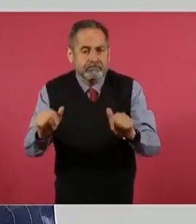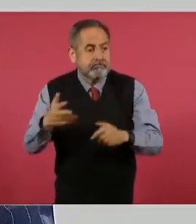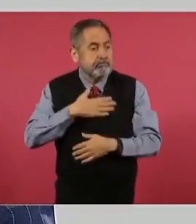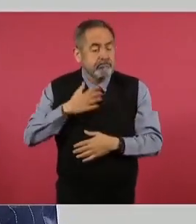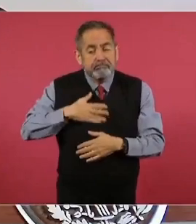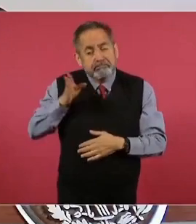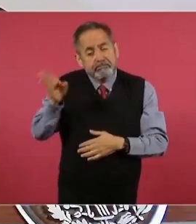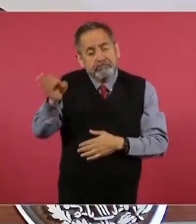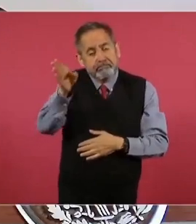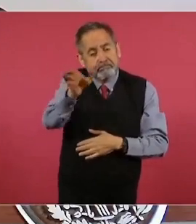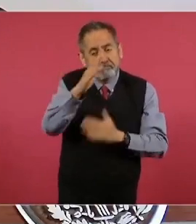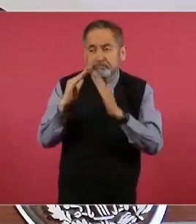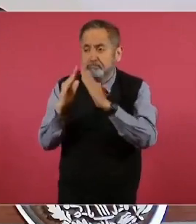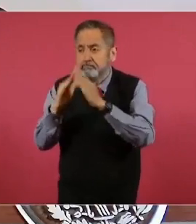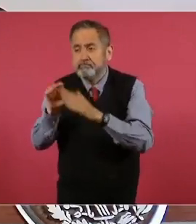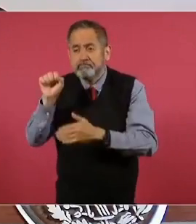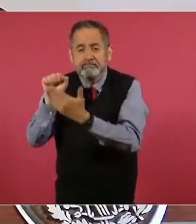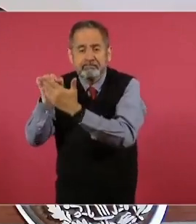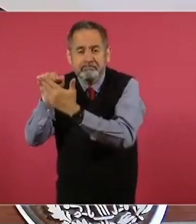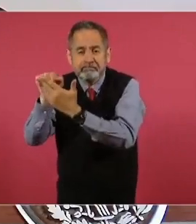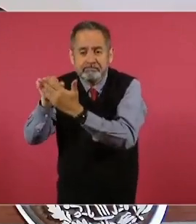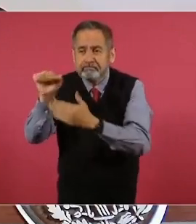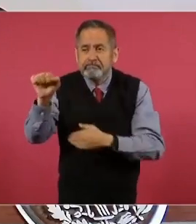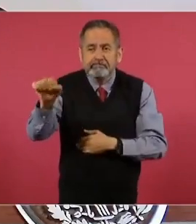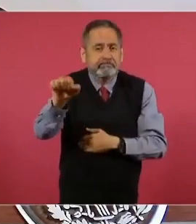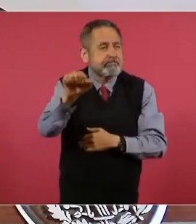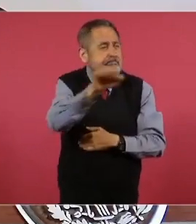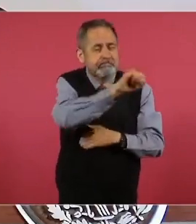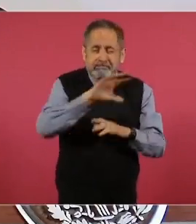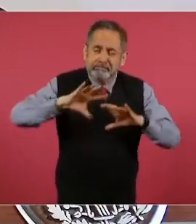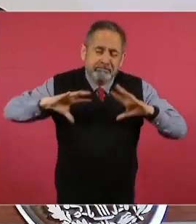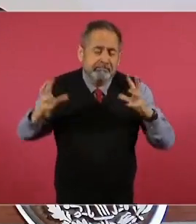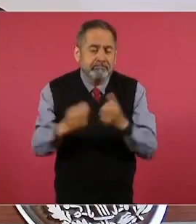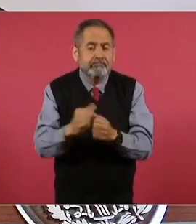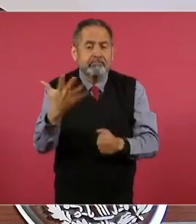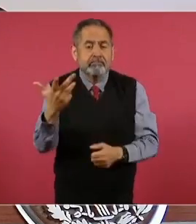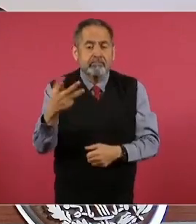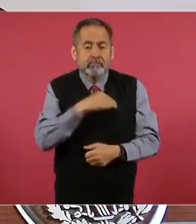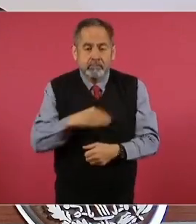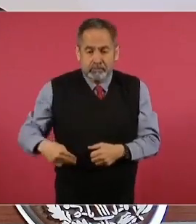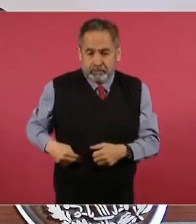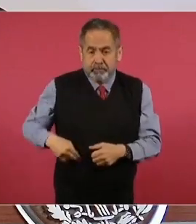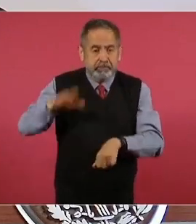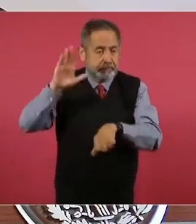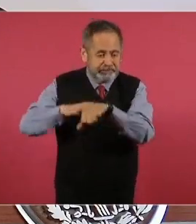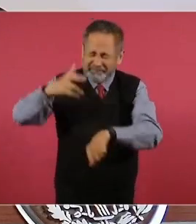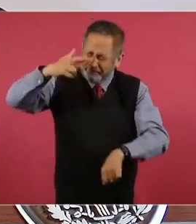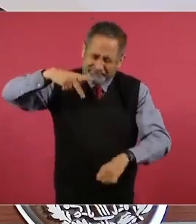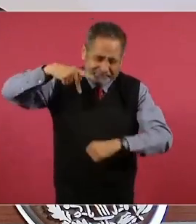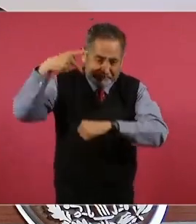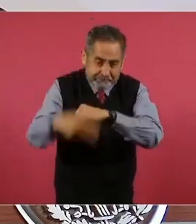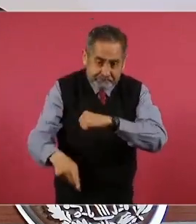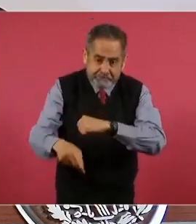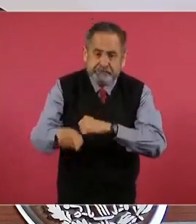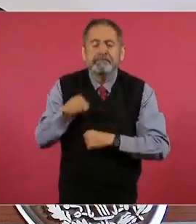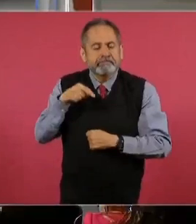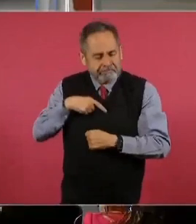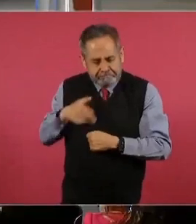en las colonias de los 50 municipios con mayor índice de violencia,